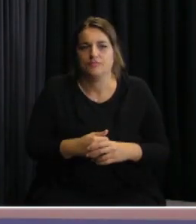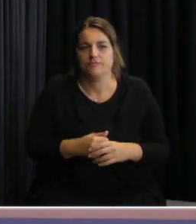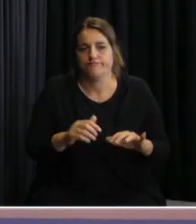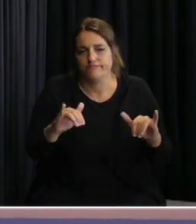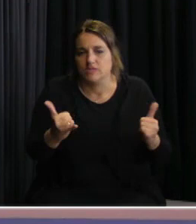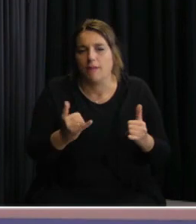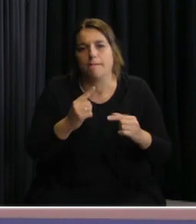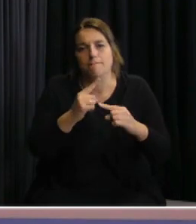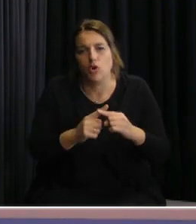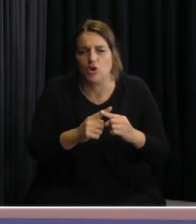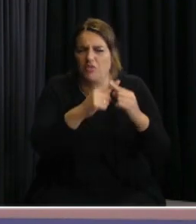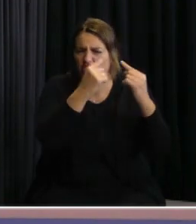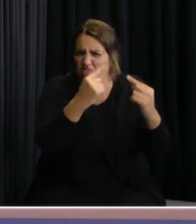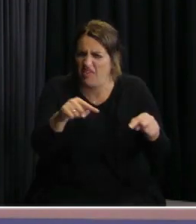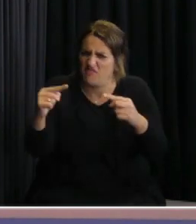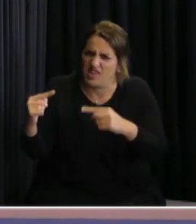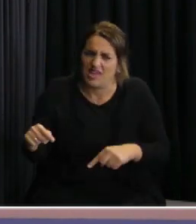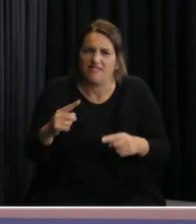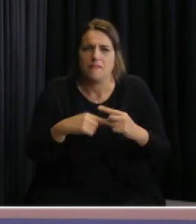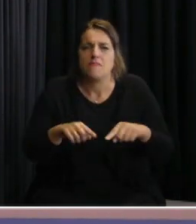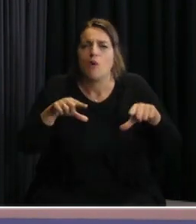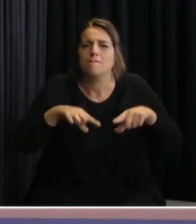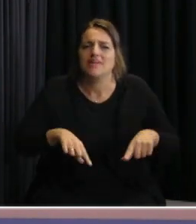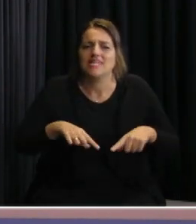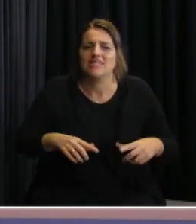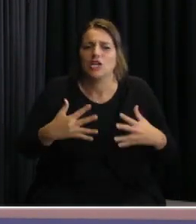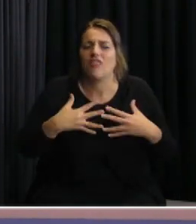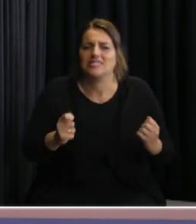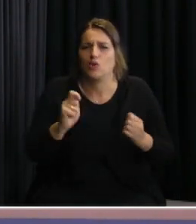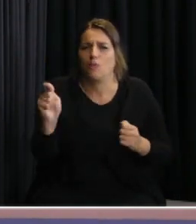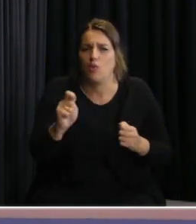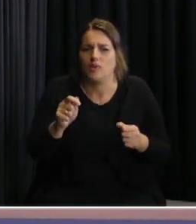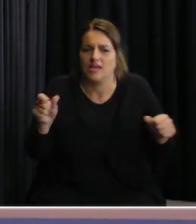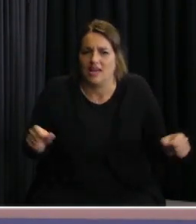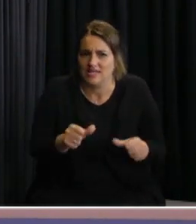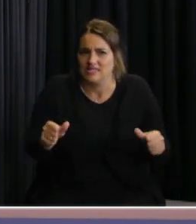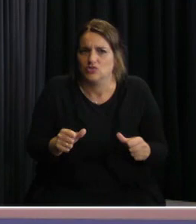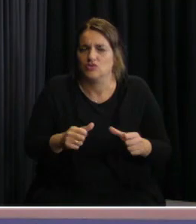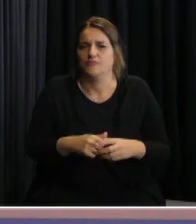a raíz de intervenciones de oficio que el propio Ministerio de Salud Pública realizó,